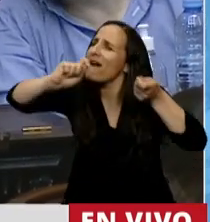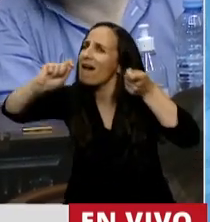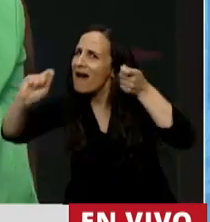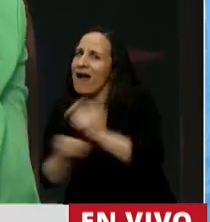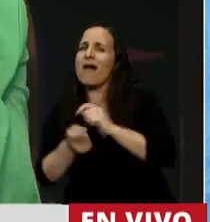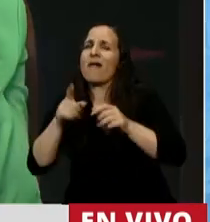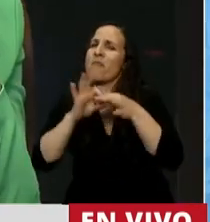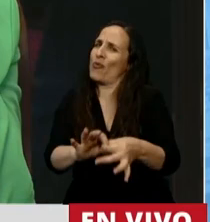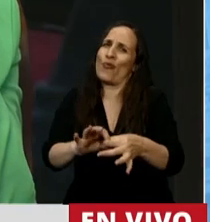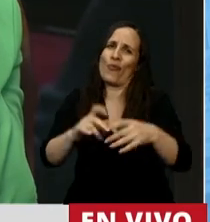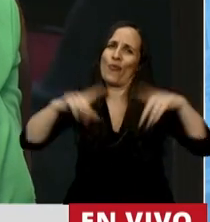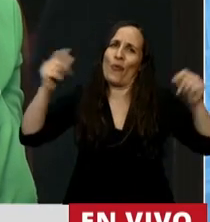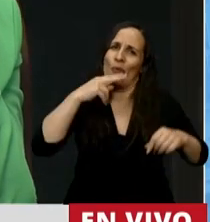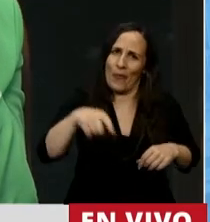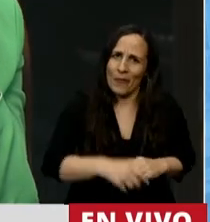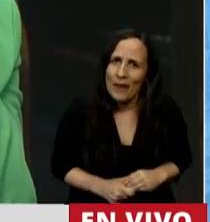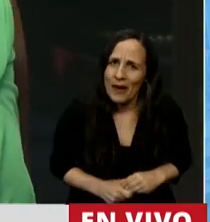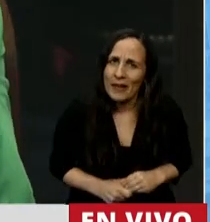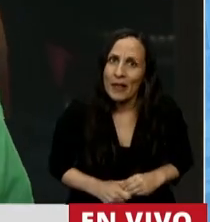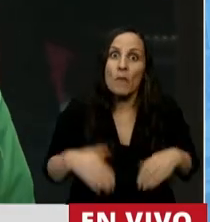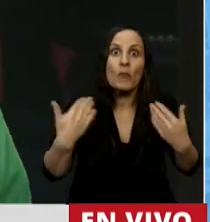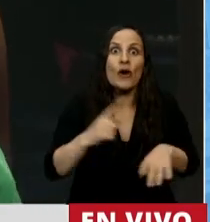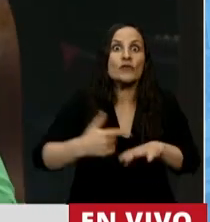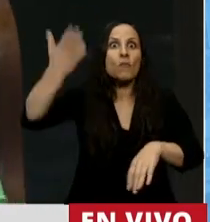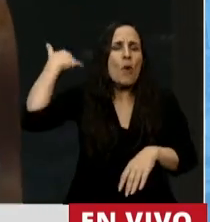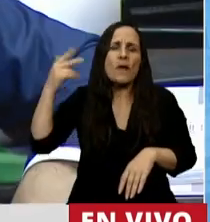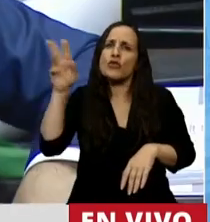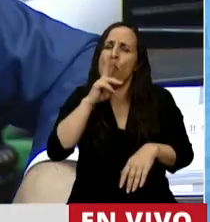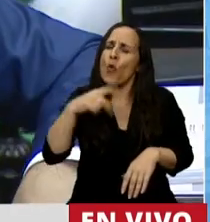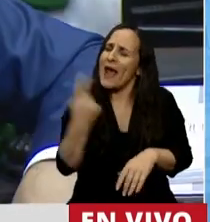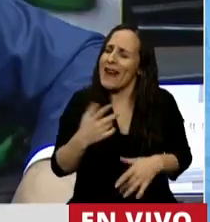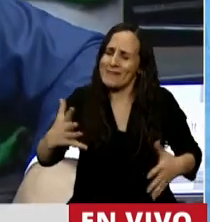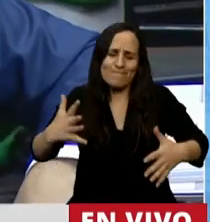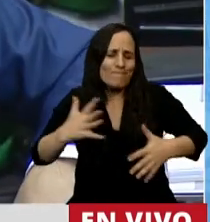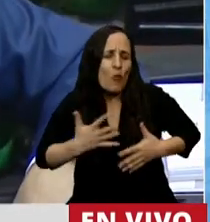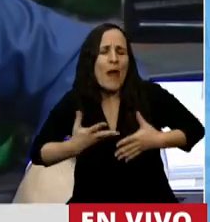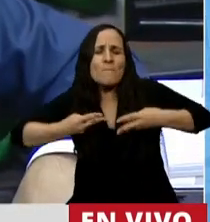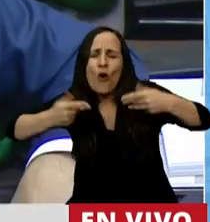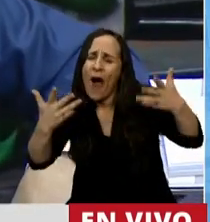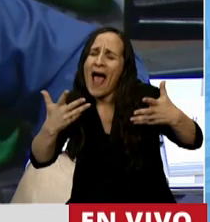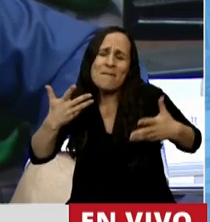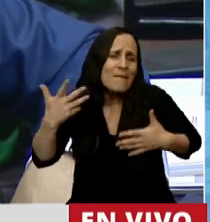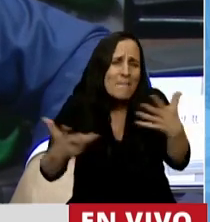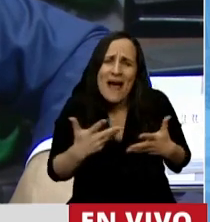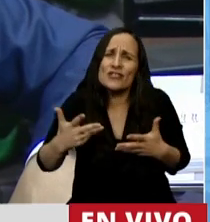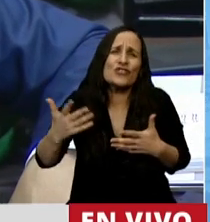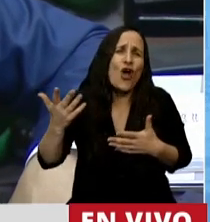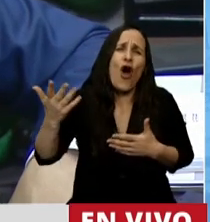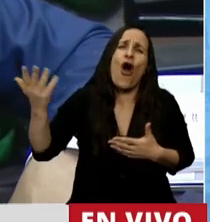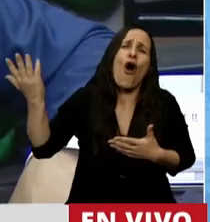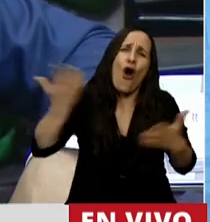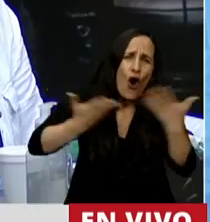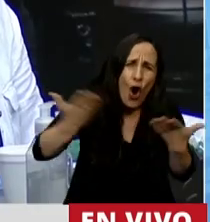Por eso en aquel momento muchas mujeres pusimos todo, el cuerpo, el alma, la pasión, los golpes que